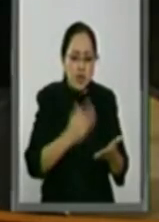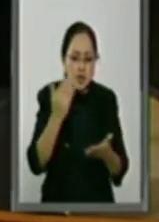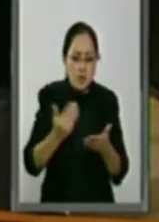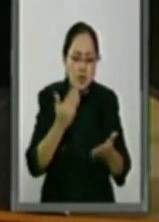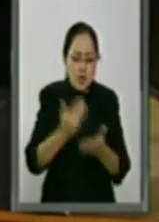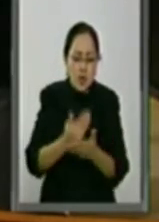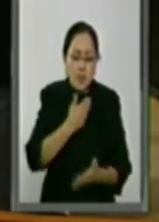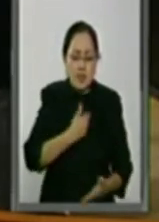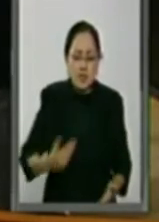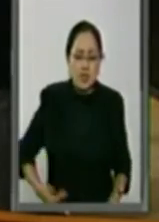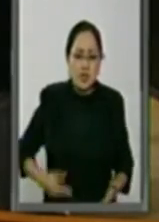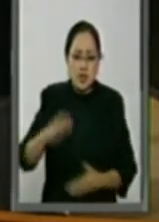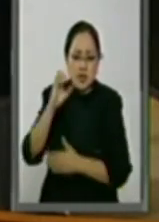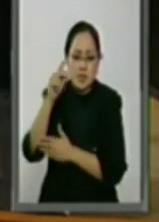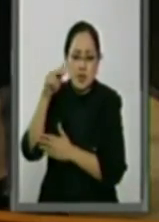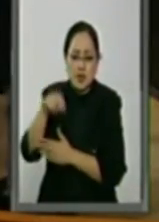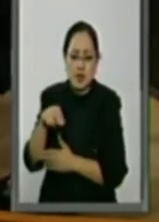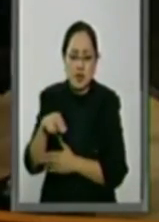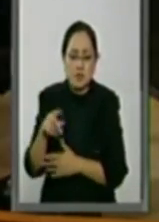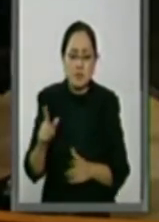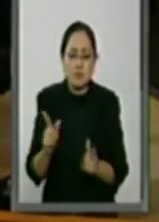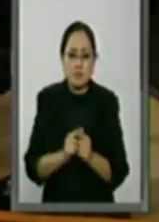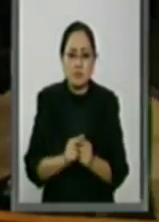del presidente Enrique Peña Nieto.